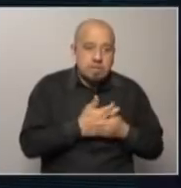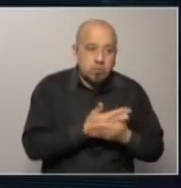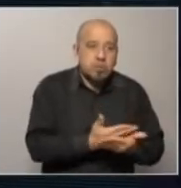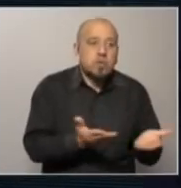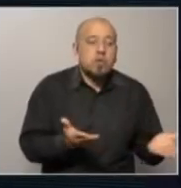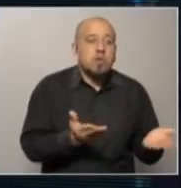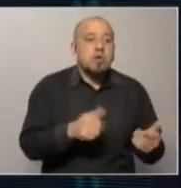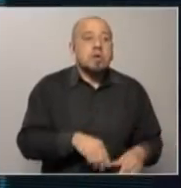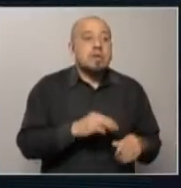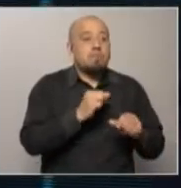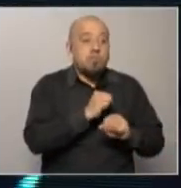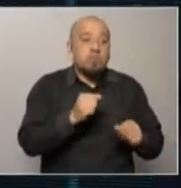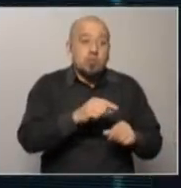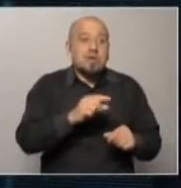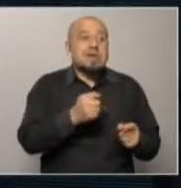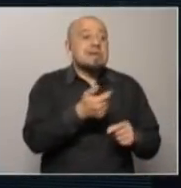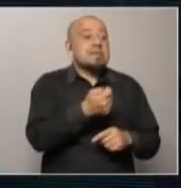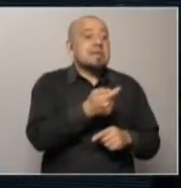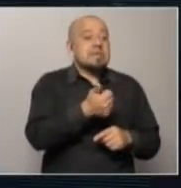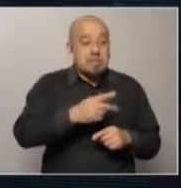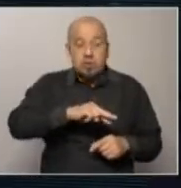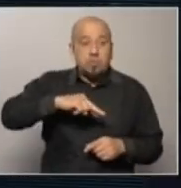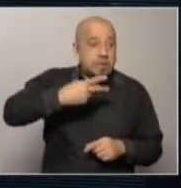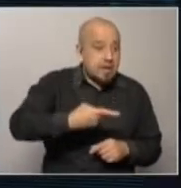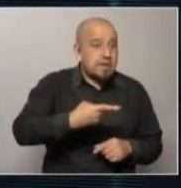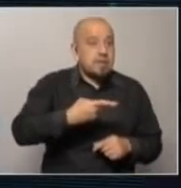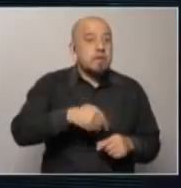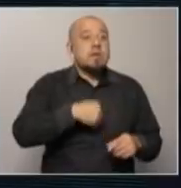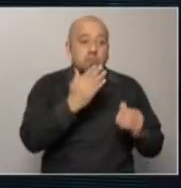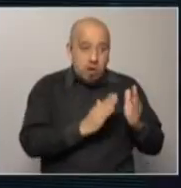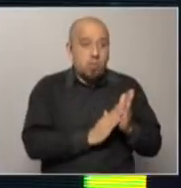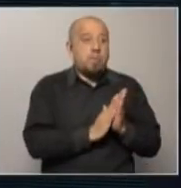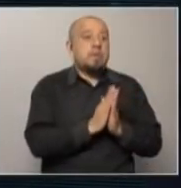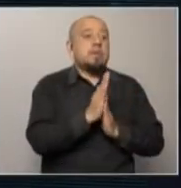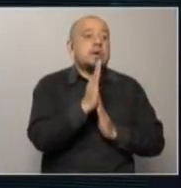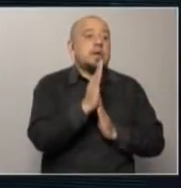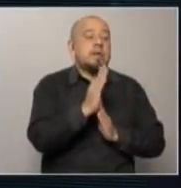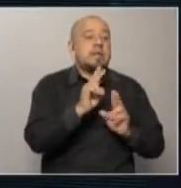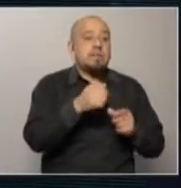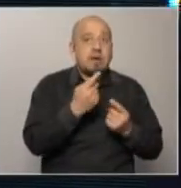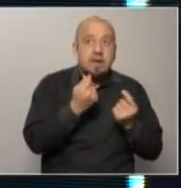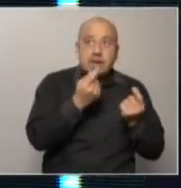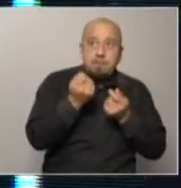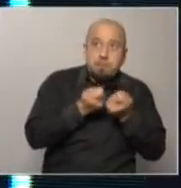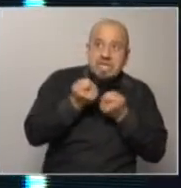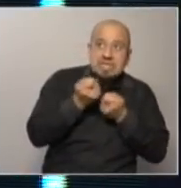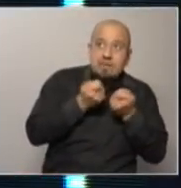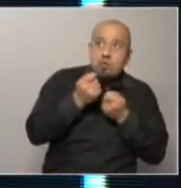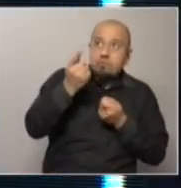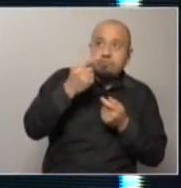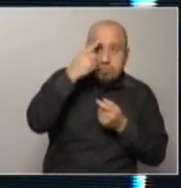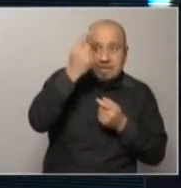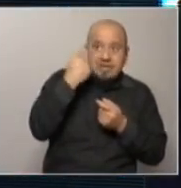pudimos casi duplicar o no sabemos cuánto pero va a aumentar de forma muy importante el financiamiento internacional que vamos a tomar